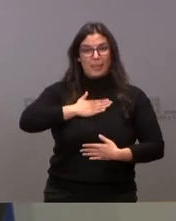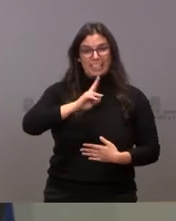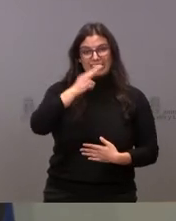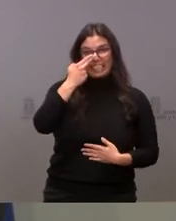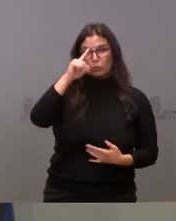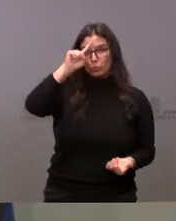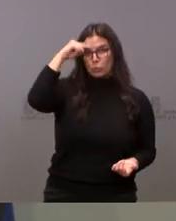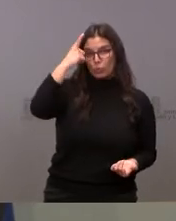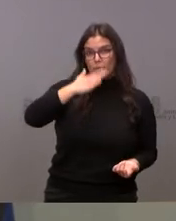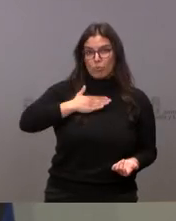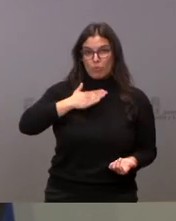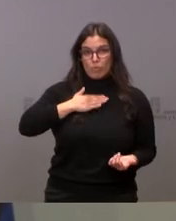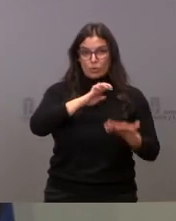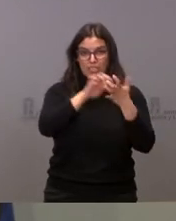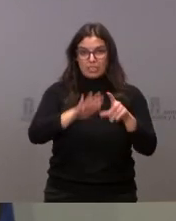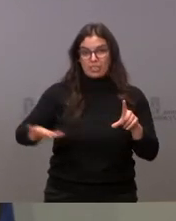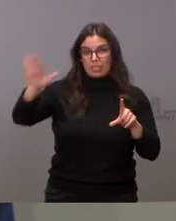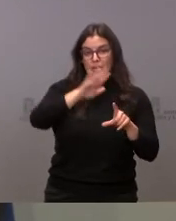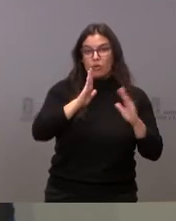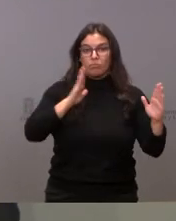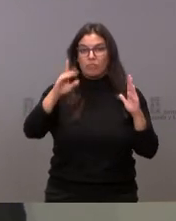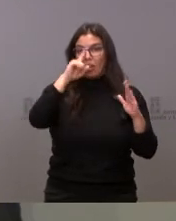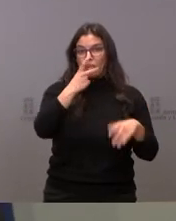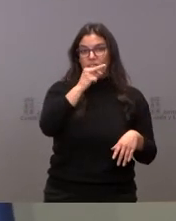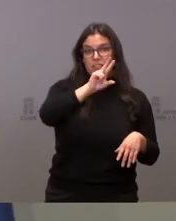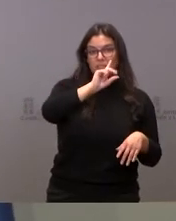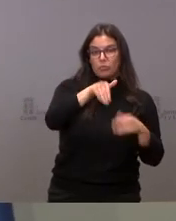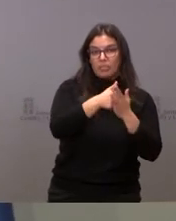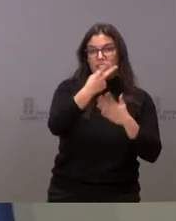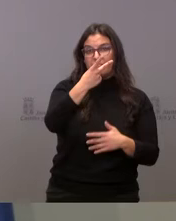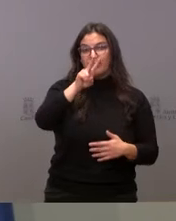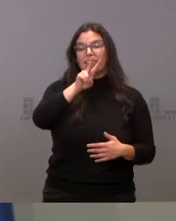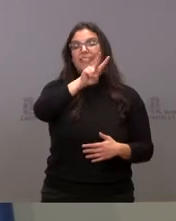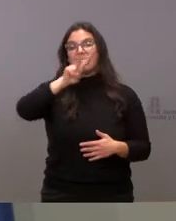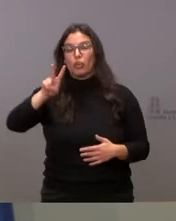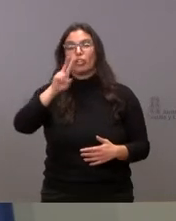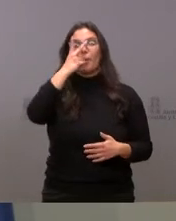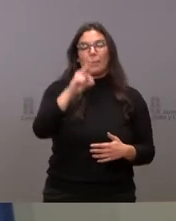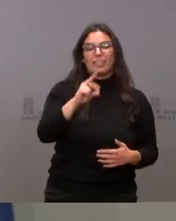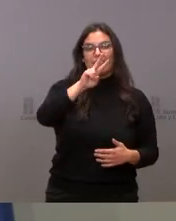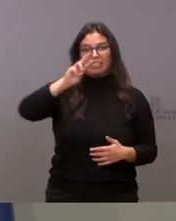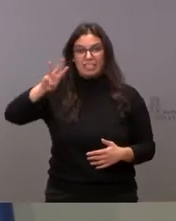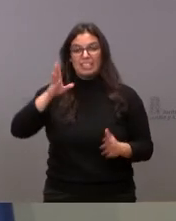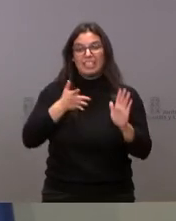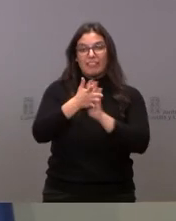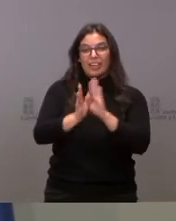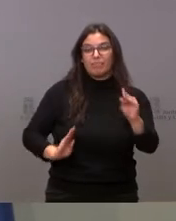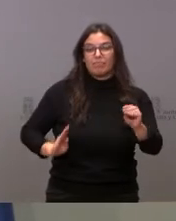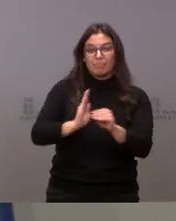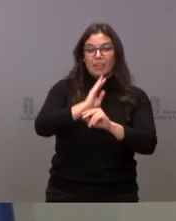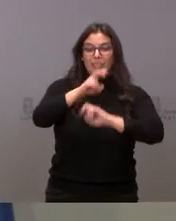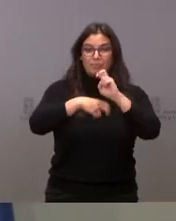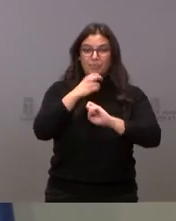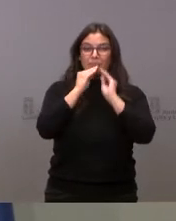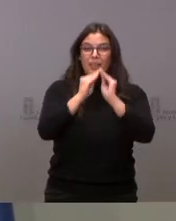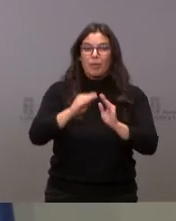cultural de nuestra comunidad durante los años 2021-2022-2023. Se trata de financiar la realización de un programa